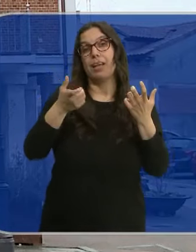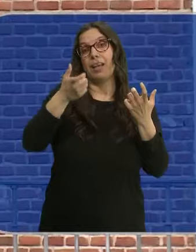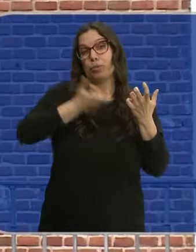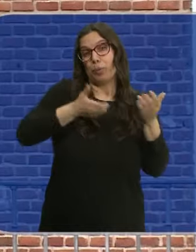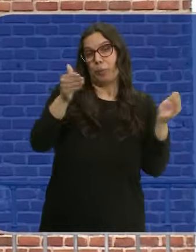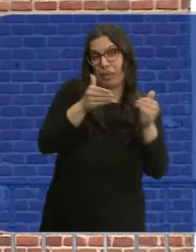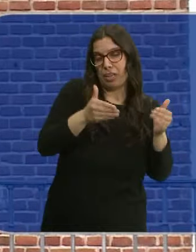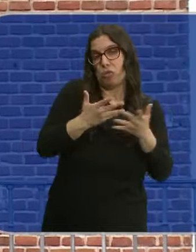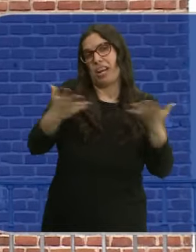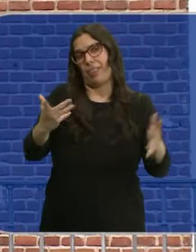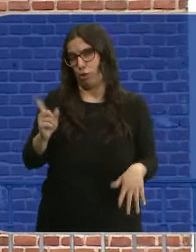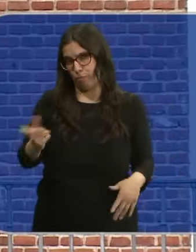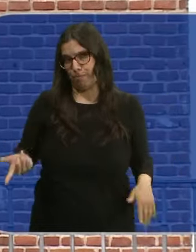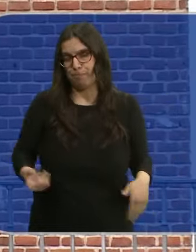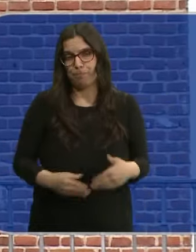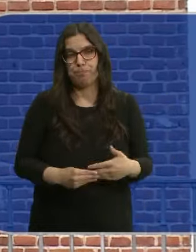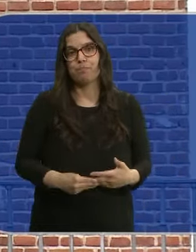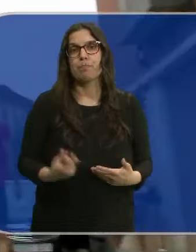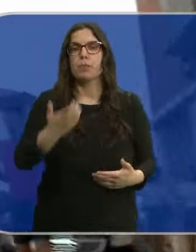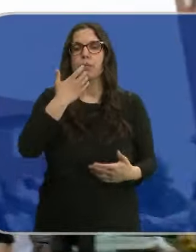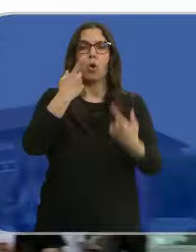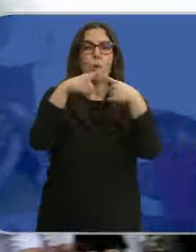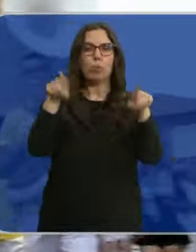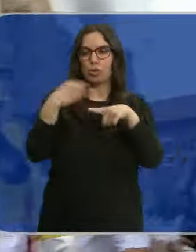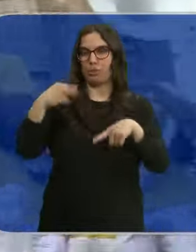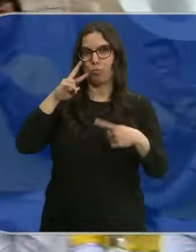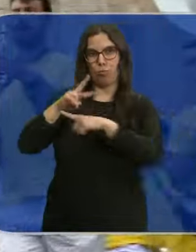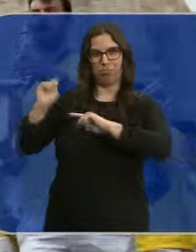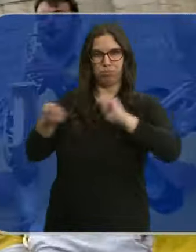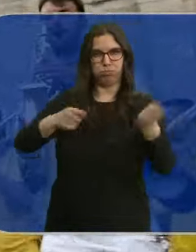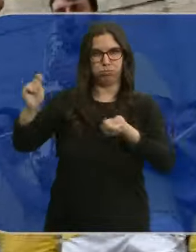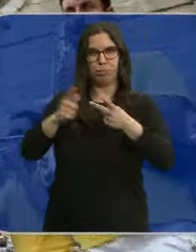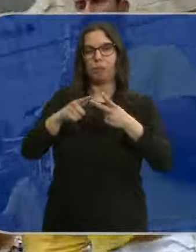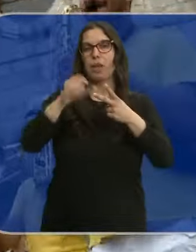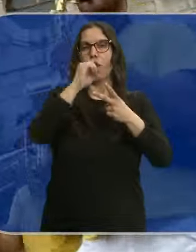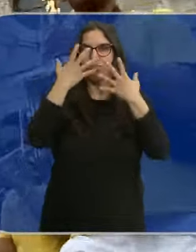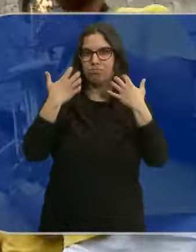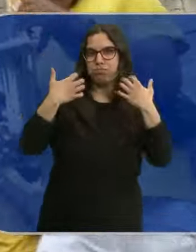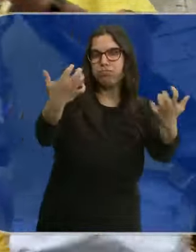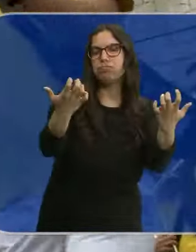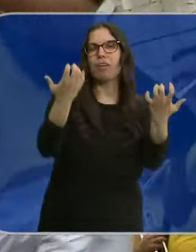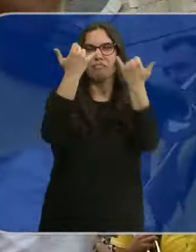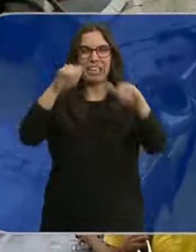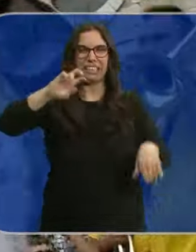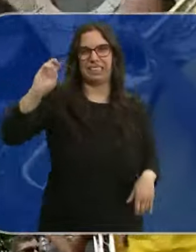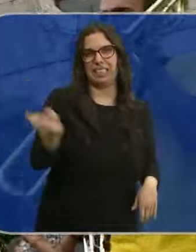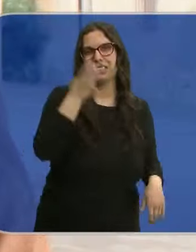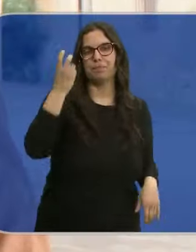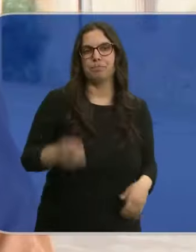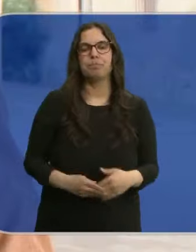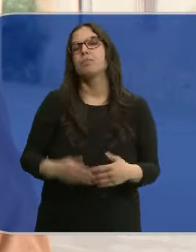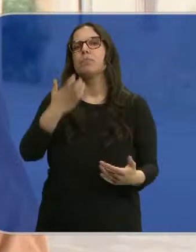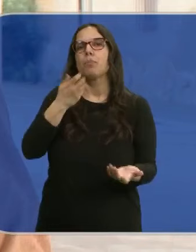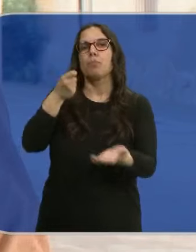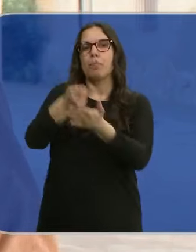pequeños municipios que los grandes. En él entrarían la música de las charangas, las orquestas o los conciertos de las fiestas. En vez de